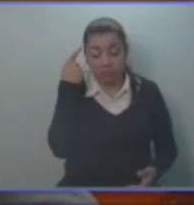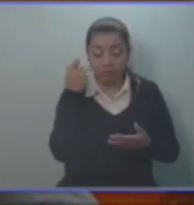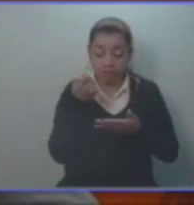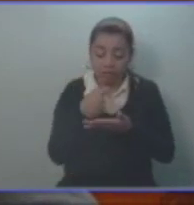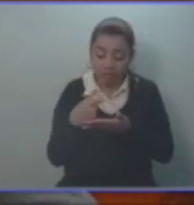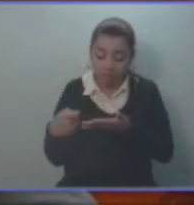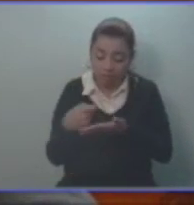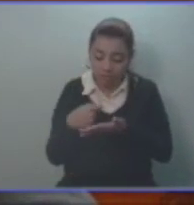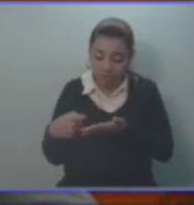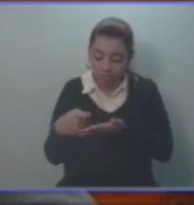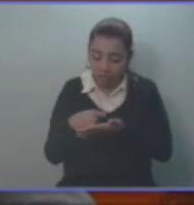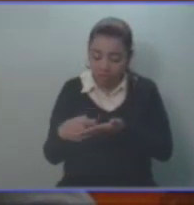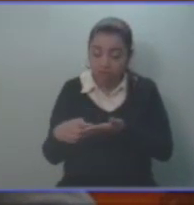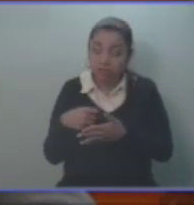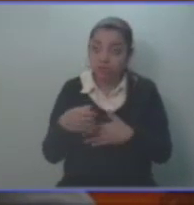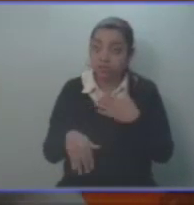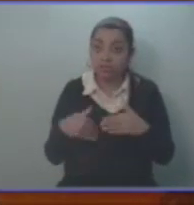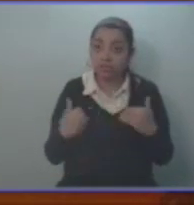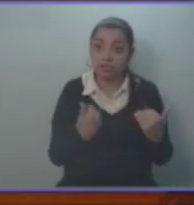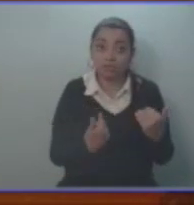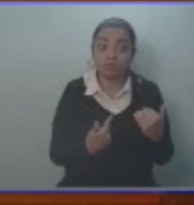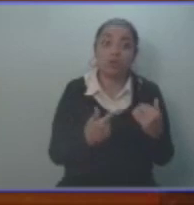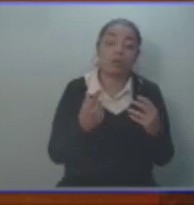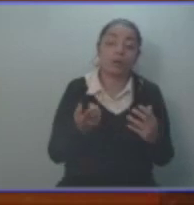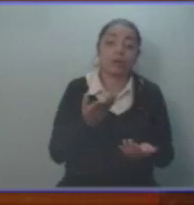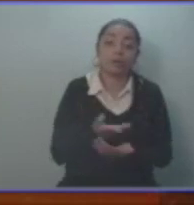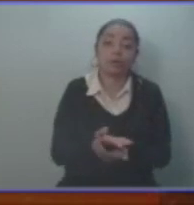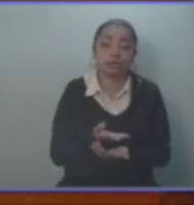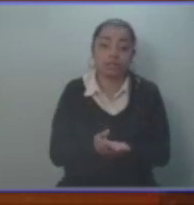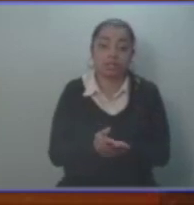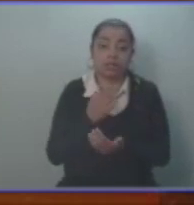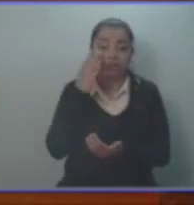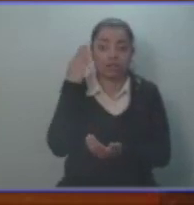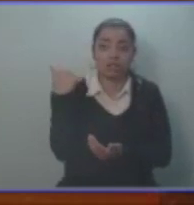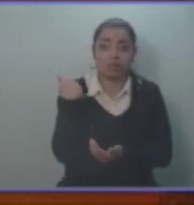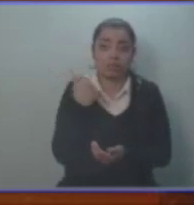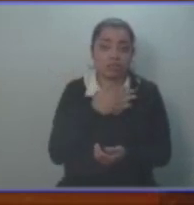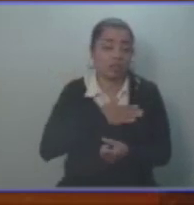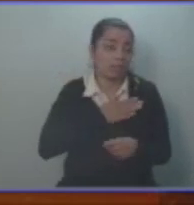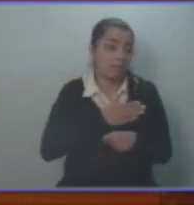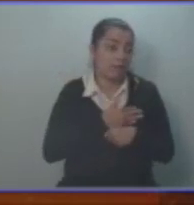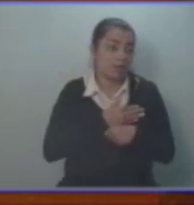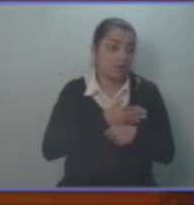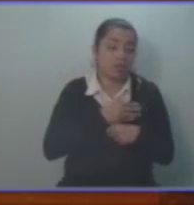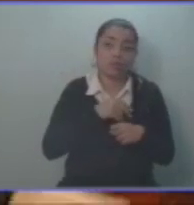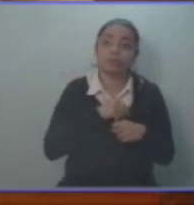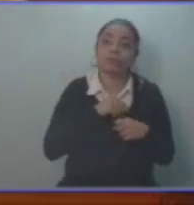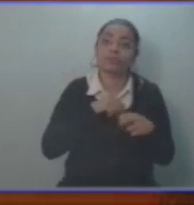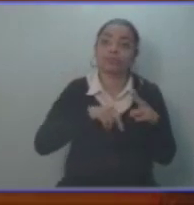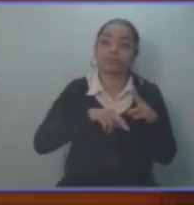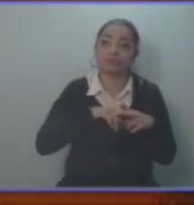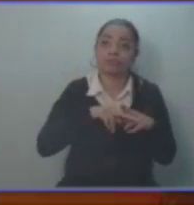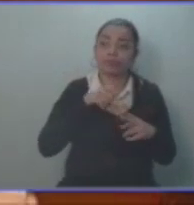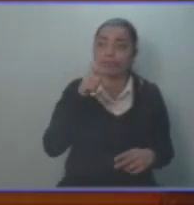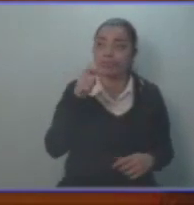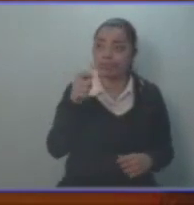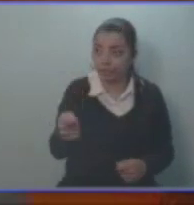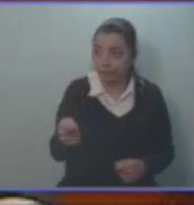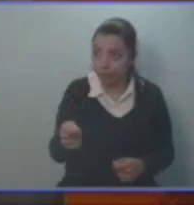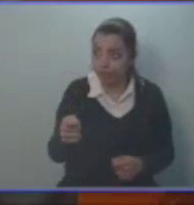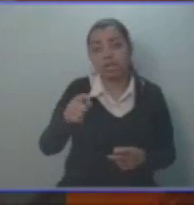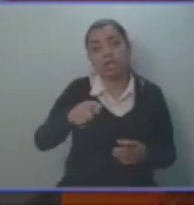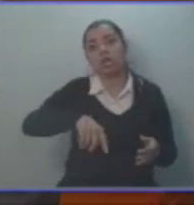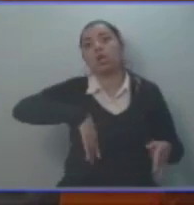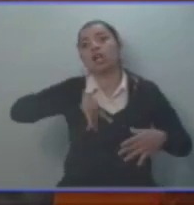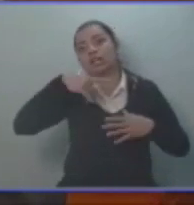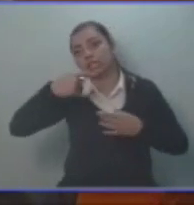tuvo que quedar en constancia como la propuesta de una diputada de mi fracción y lo que efectivamente se remitió a